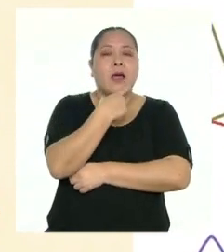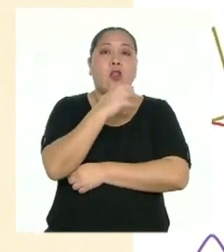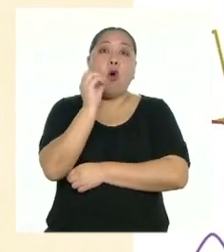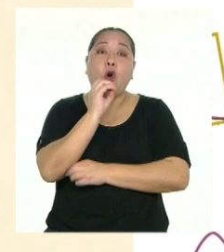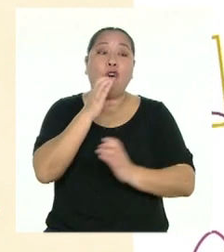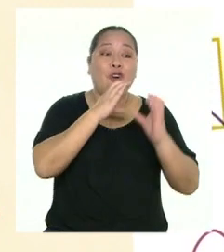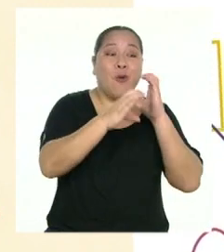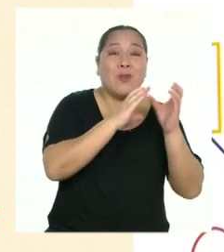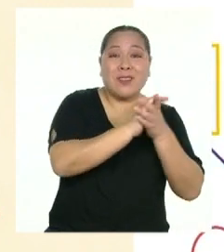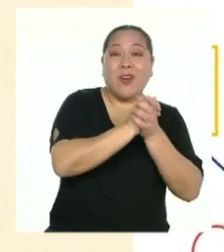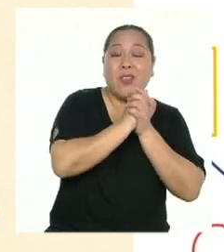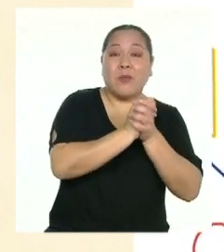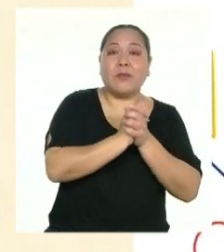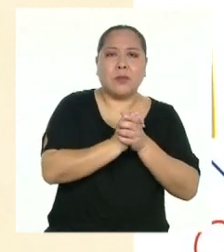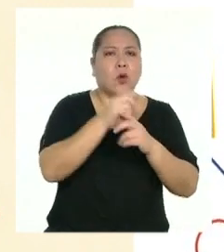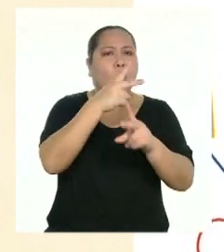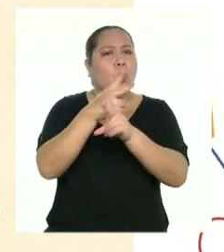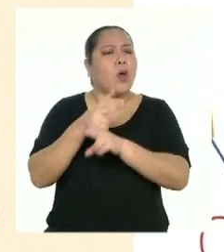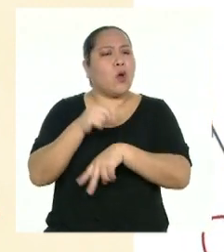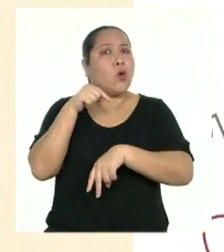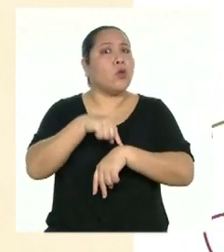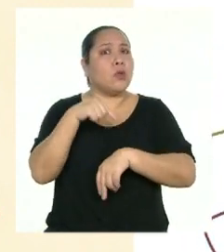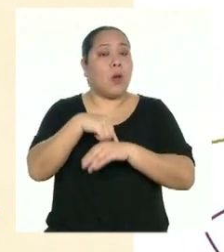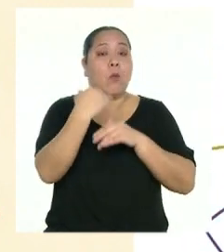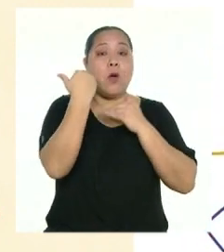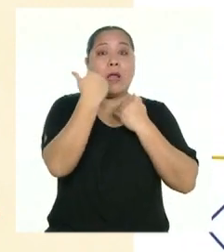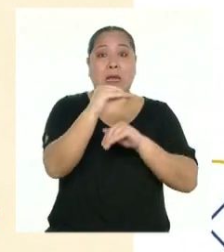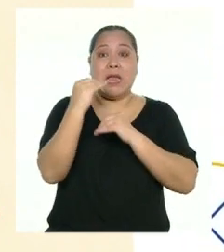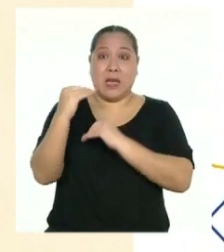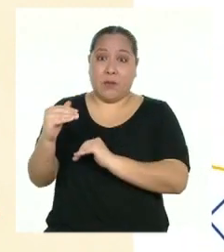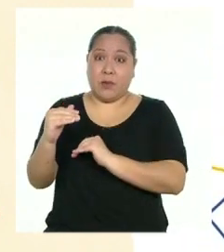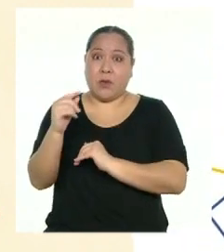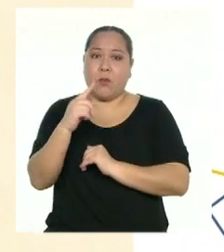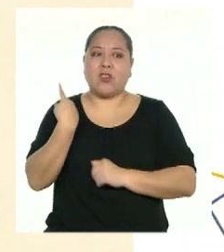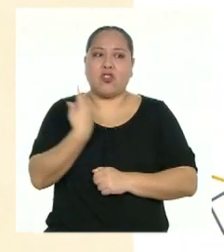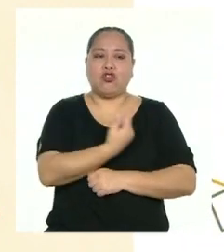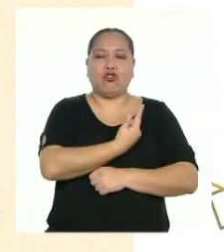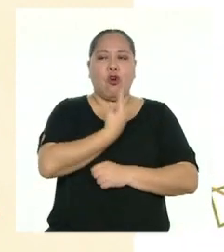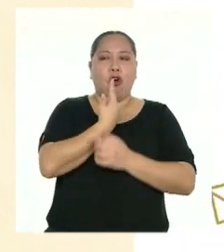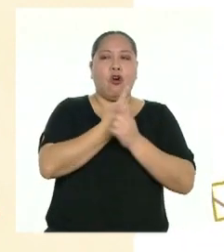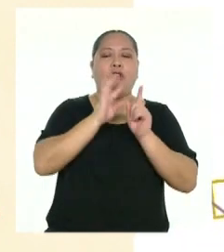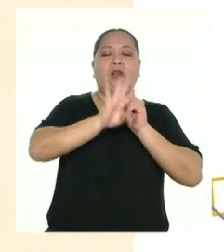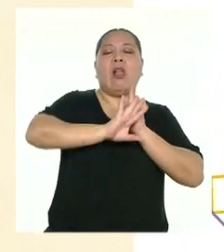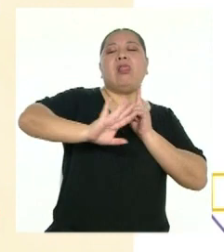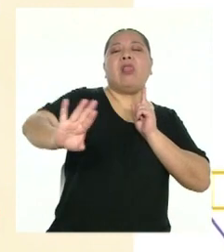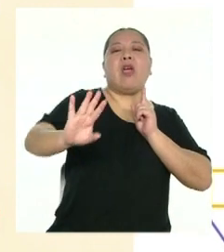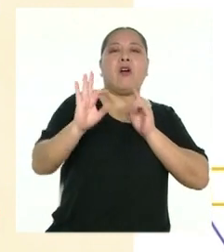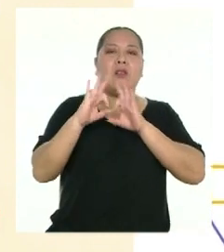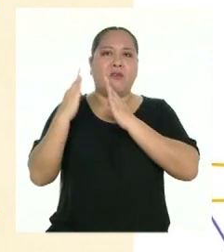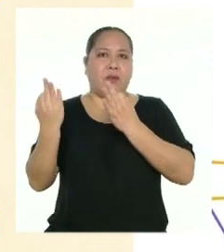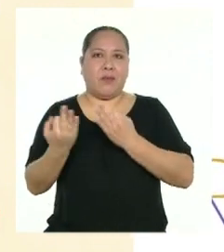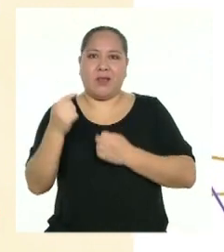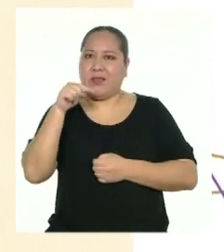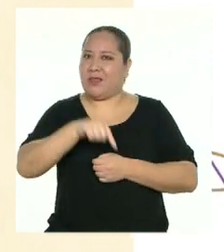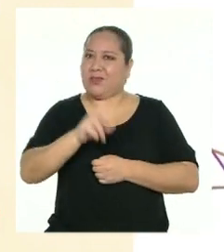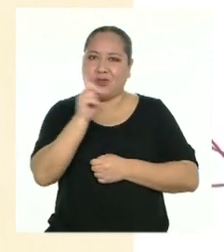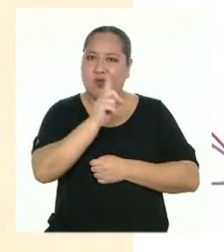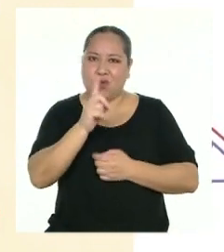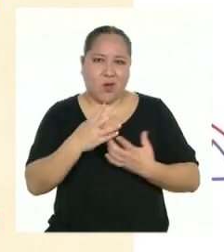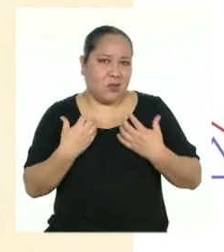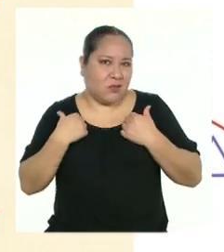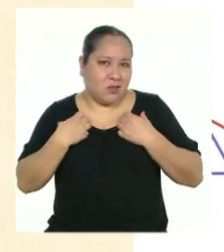amigos. Cuida que sea un tiempo prudente, de lo contrario te estarías aislando de tu familia y ello no sería saludable.